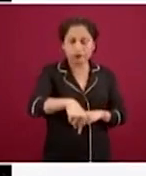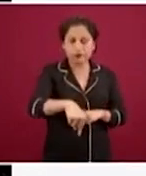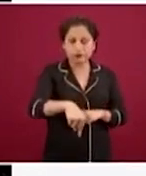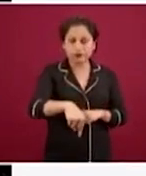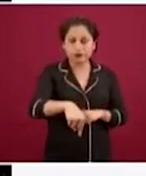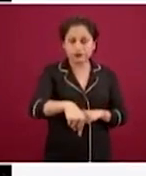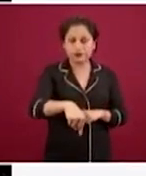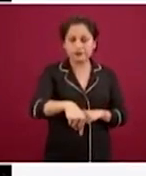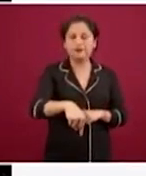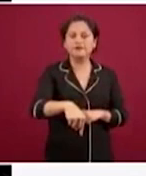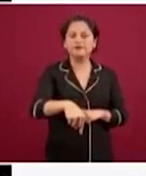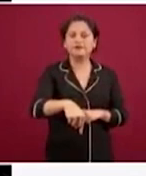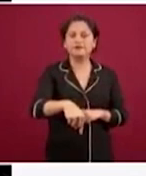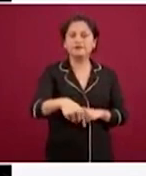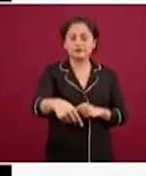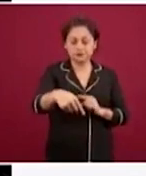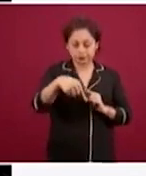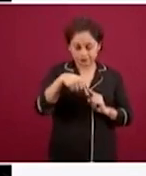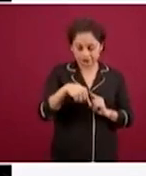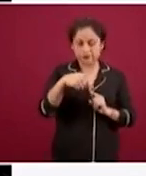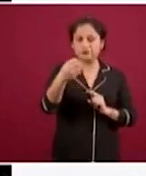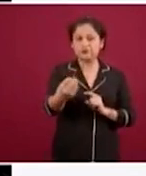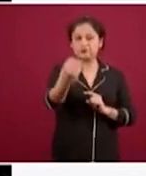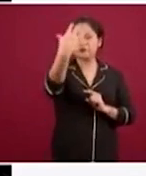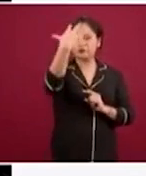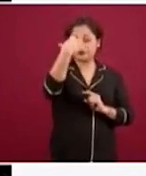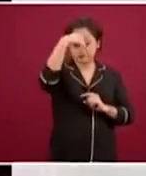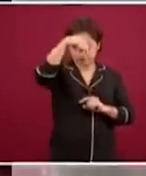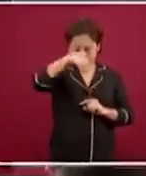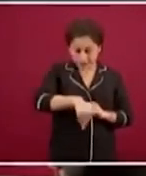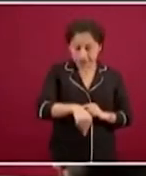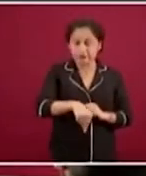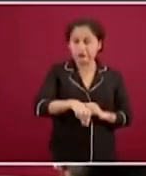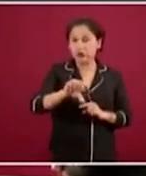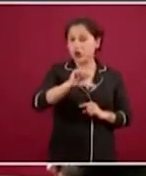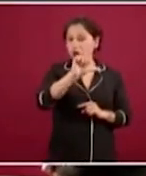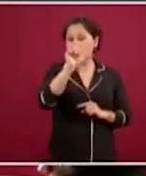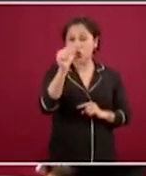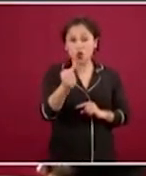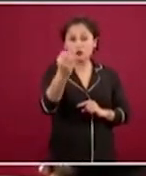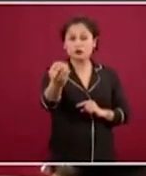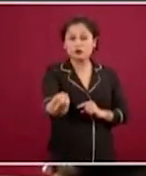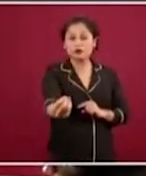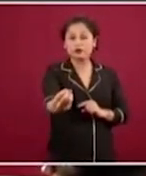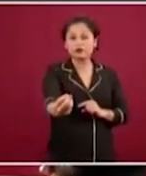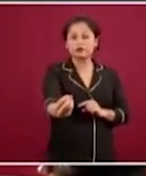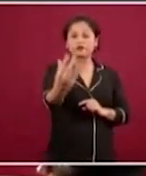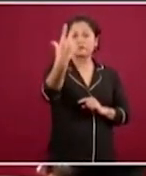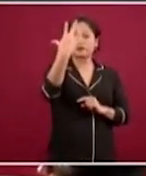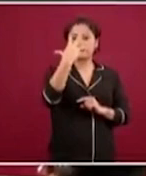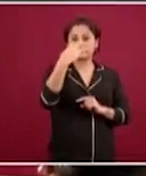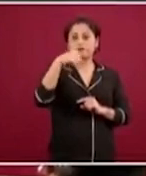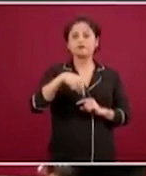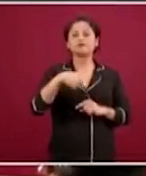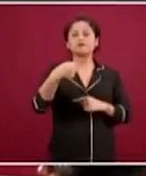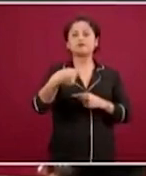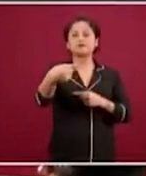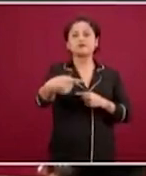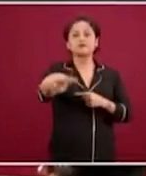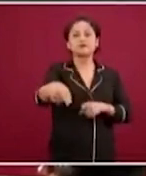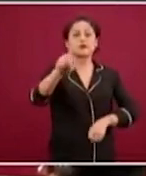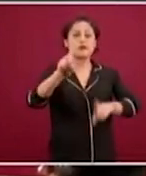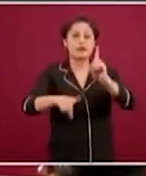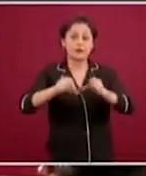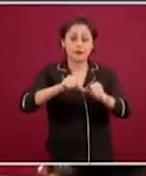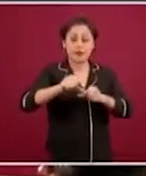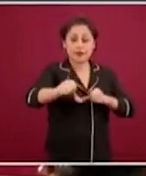caen allí, a seis metros. Y hay gotas que son más ligeras y caen allá, a diez metros. Si